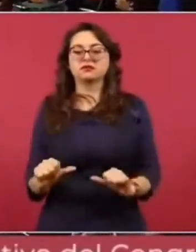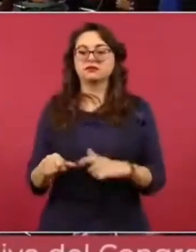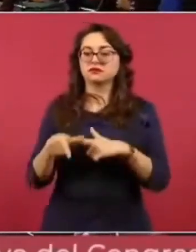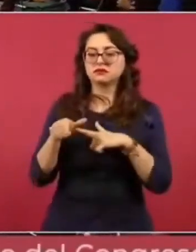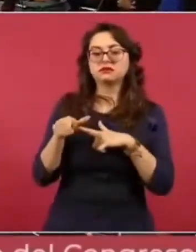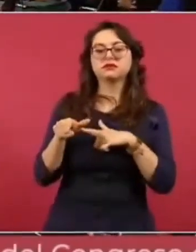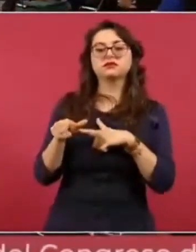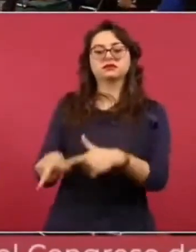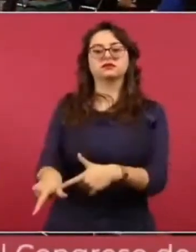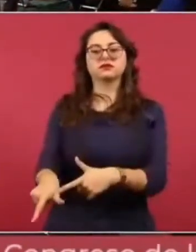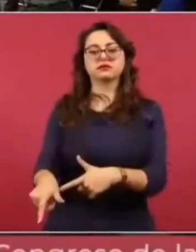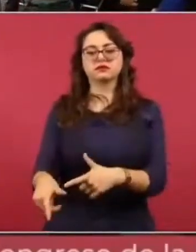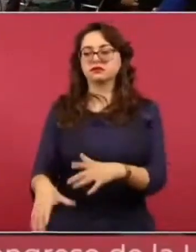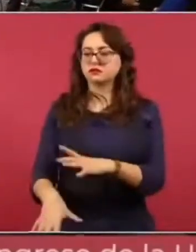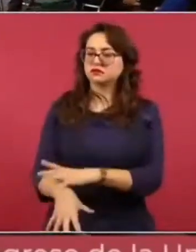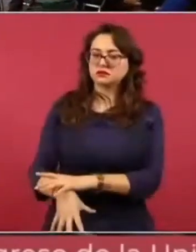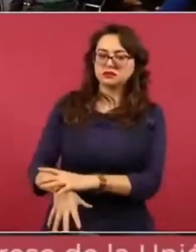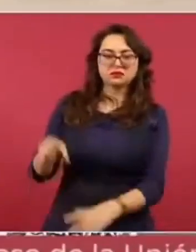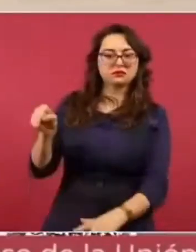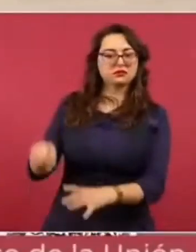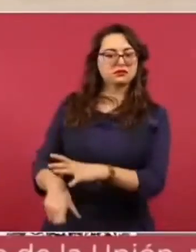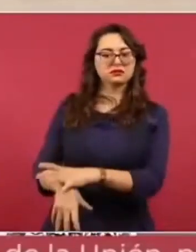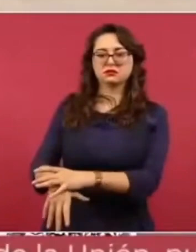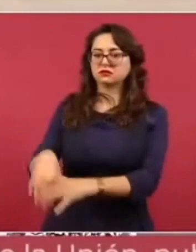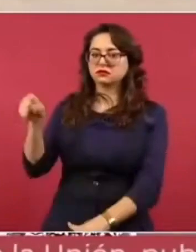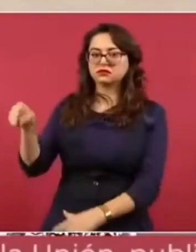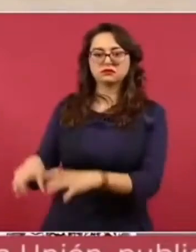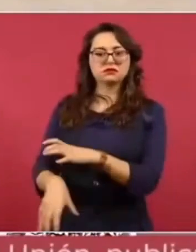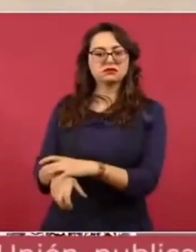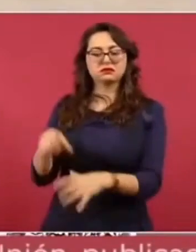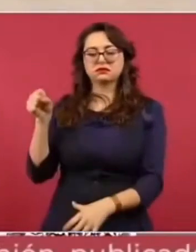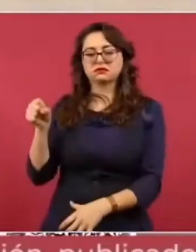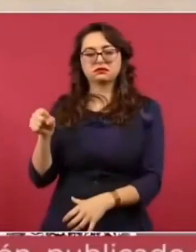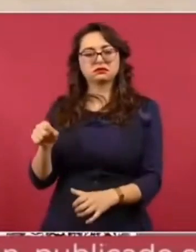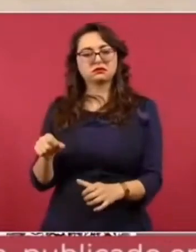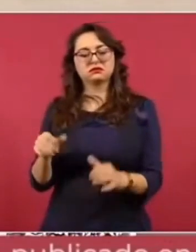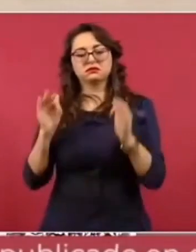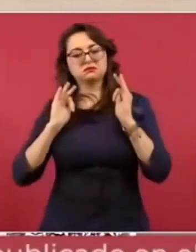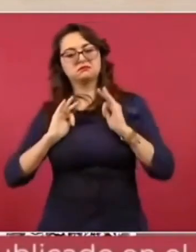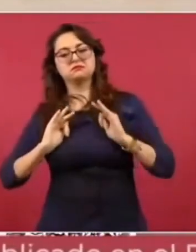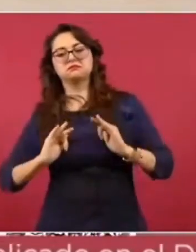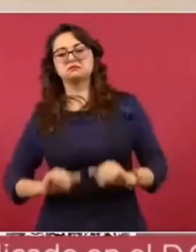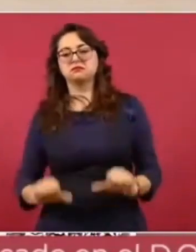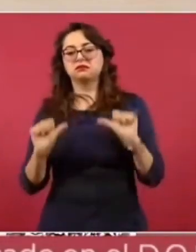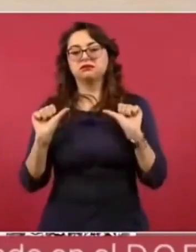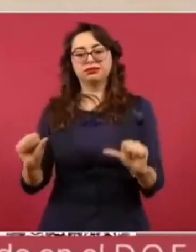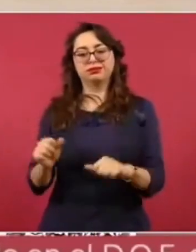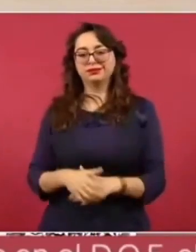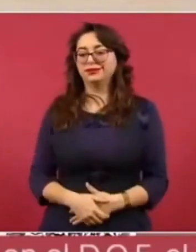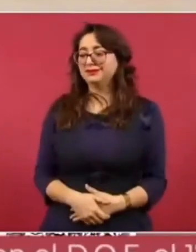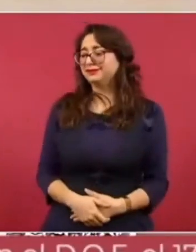imponerse. No,